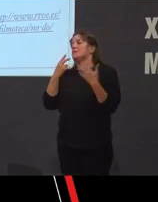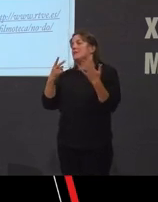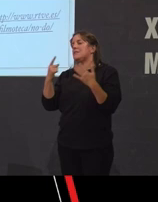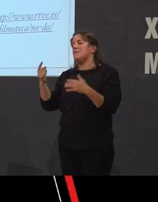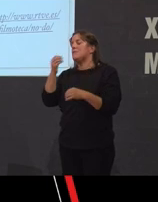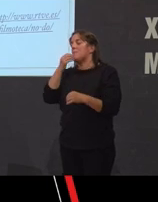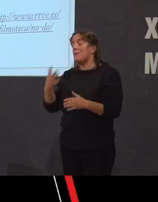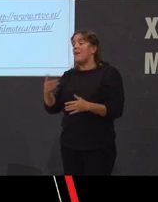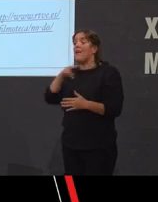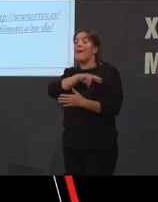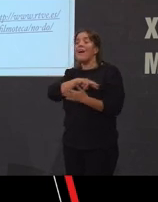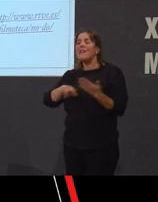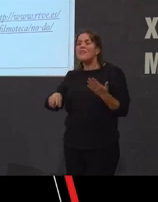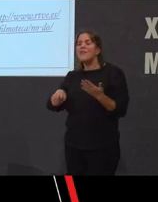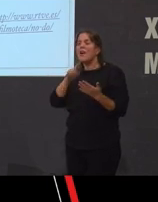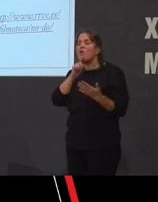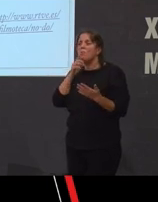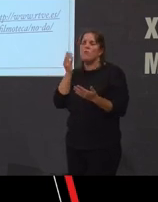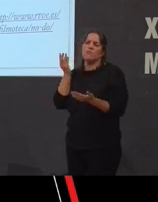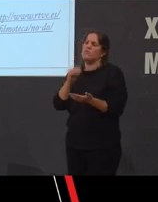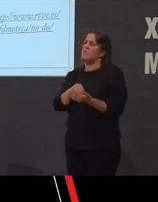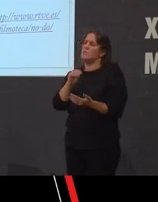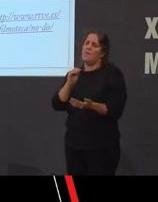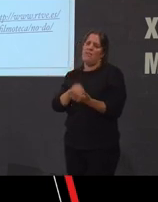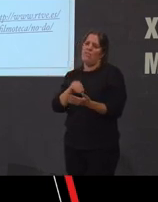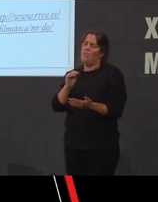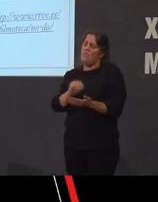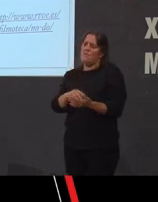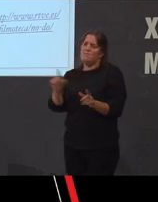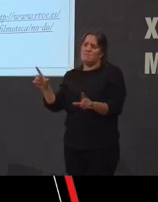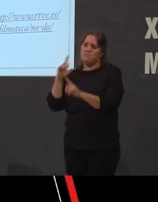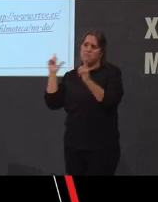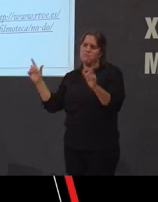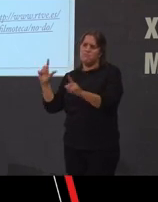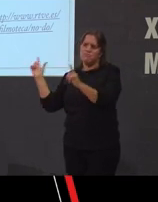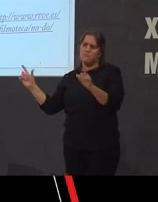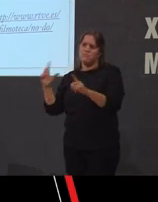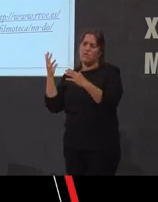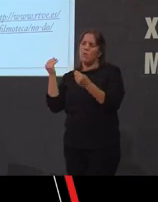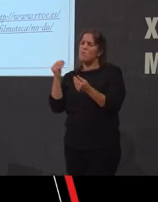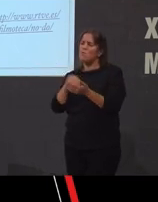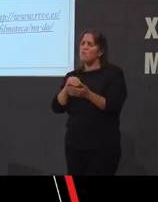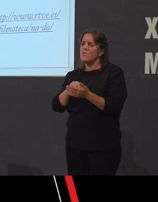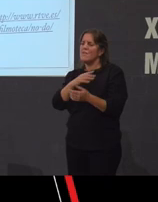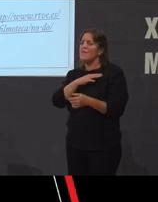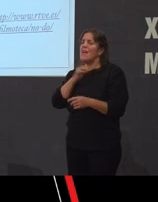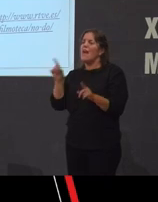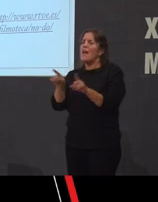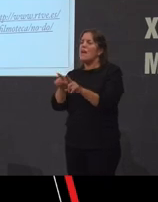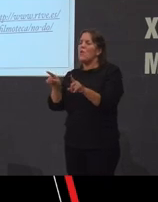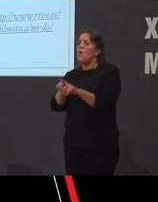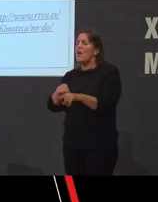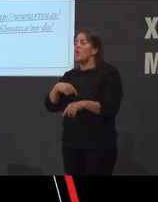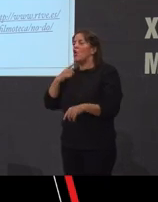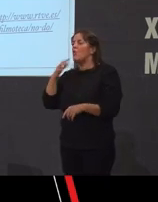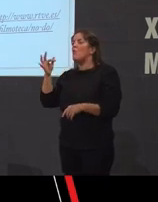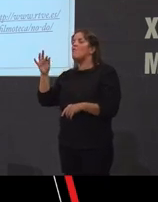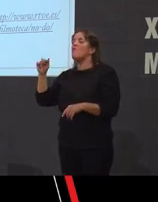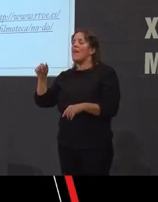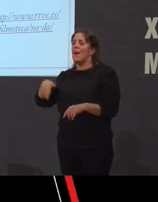Galicia aparece moitas veces moitas casi tantas como Franco e como Fraga